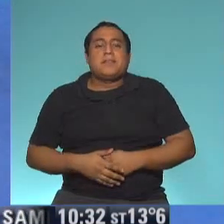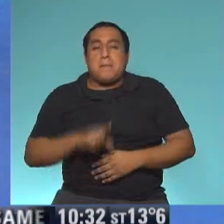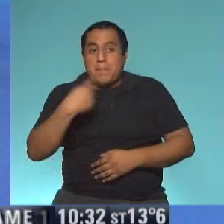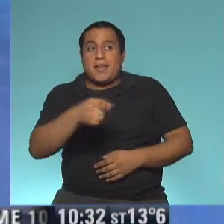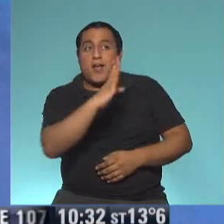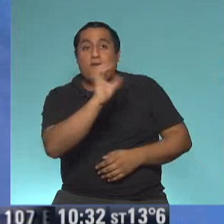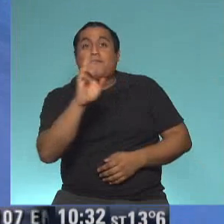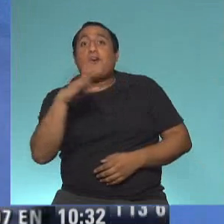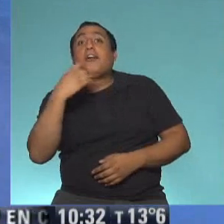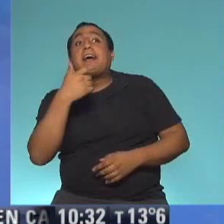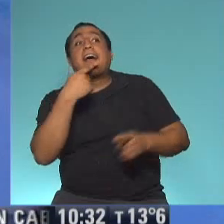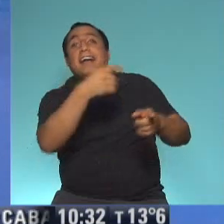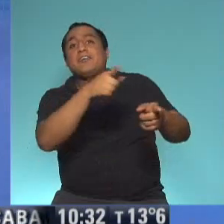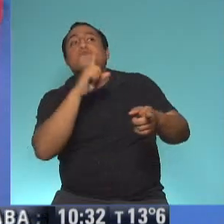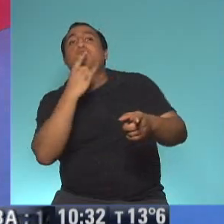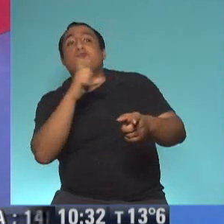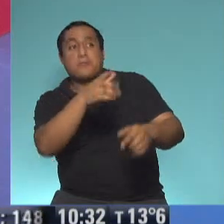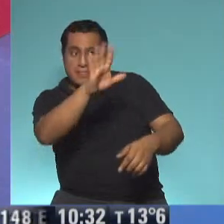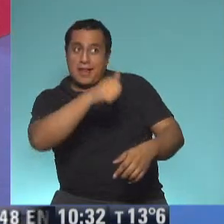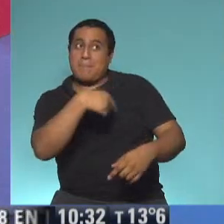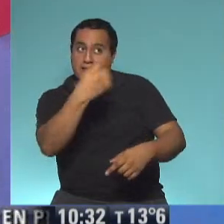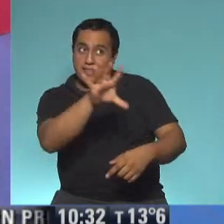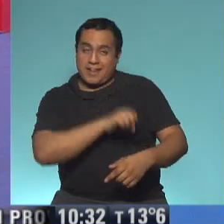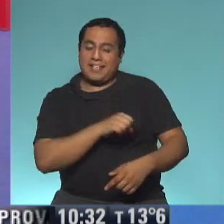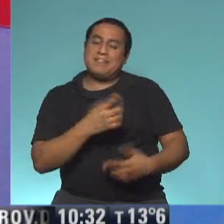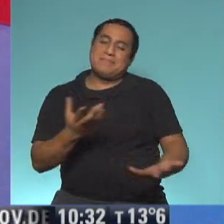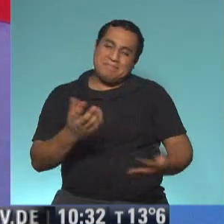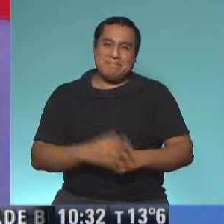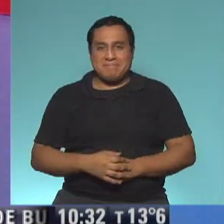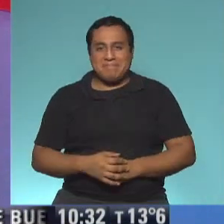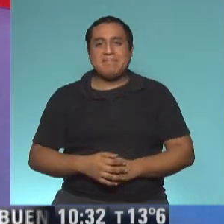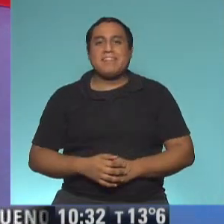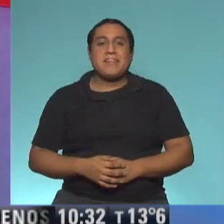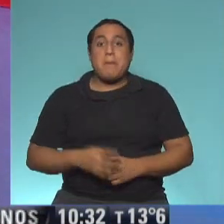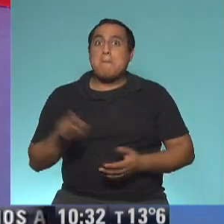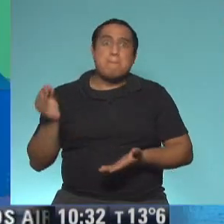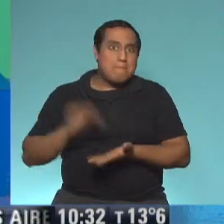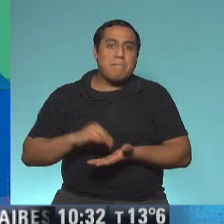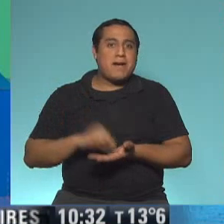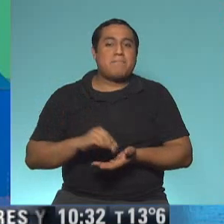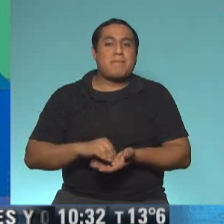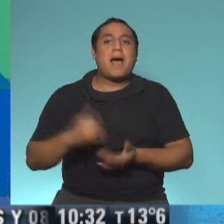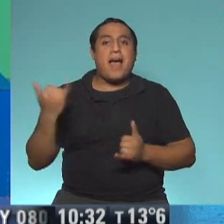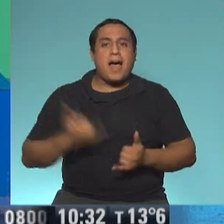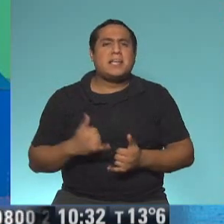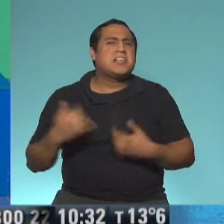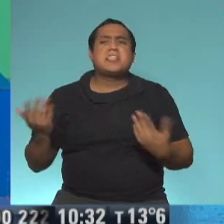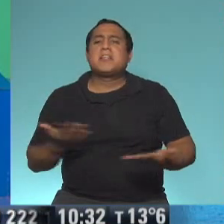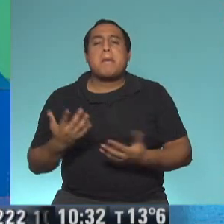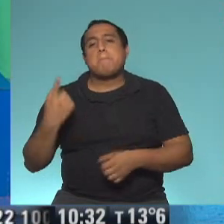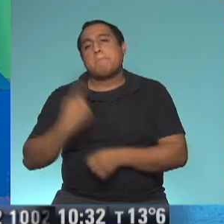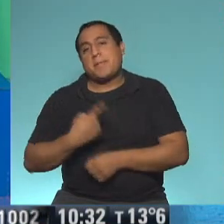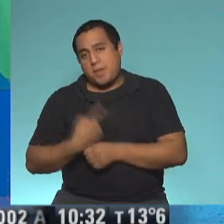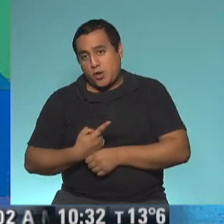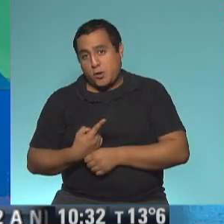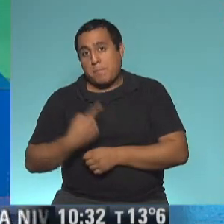mañana la traemos. Es una linda idea. Claro que sí. Perfecto. Bueno, y tenemos mucho más. ¿Qué hay ahora? Cuéntame, cuéntame. Pero primero,